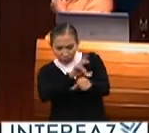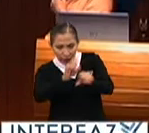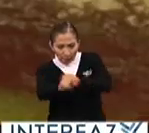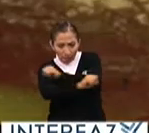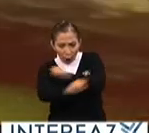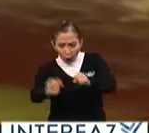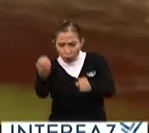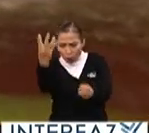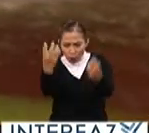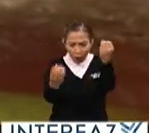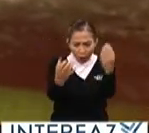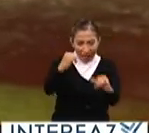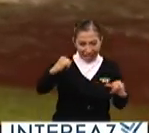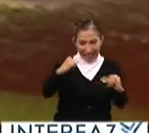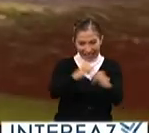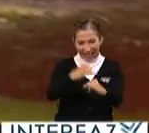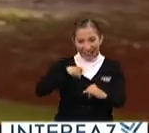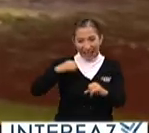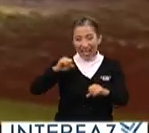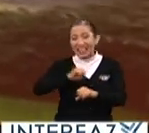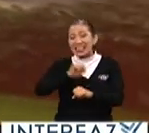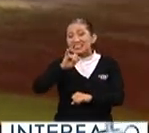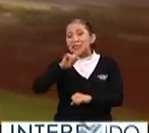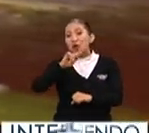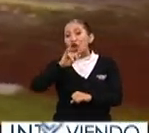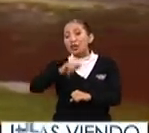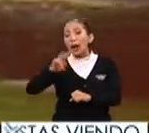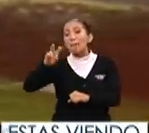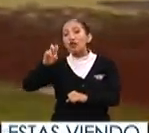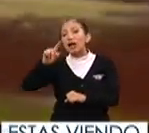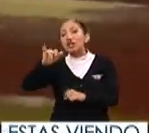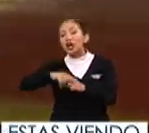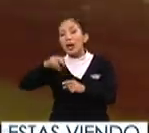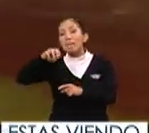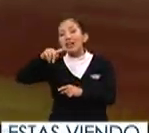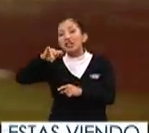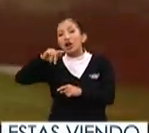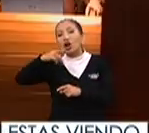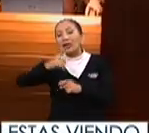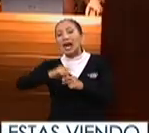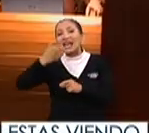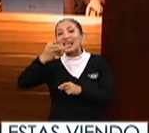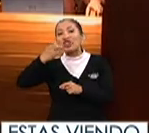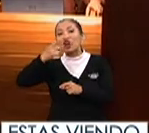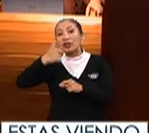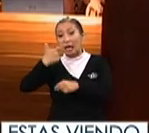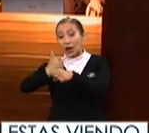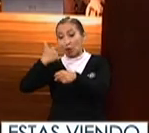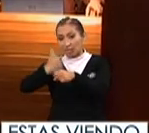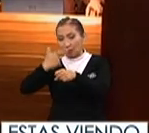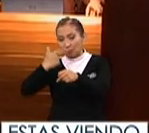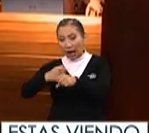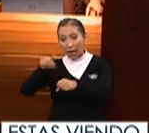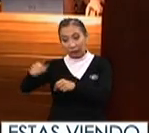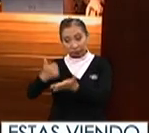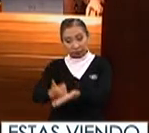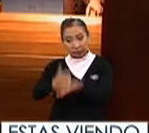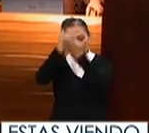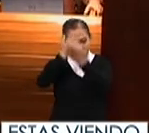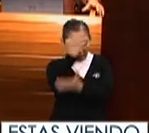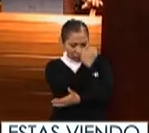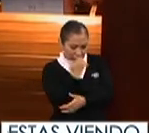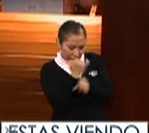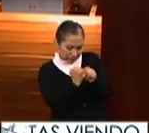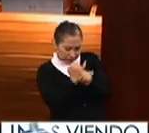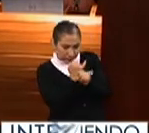explosiones del Instituto Nacional de Sismología Vulcanología Meteorología e Hidrología de Guatemala fue de gran ayuda para